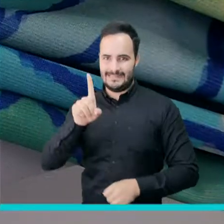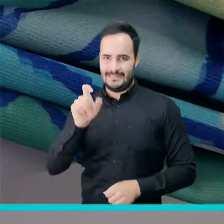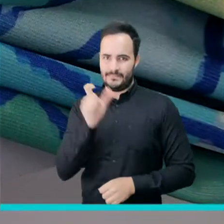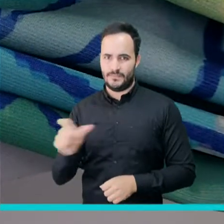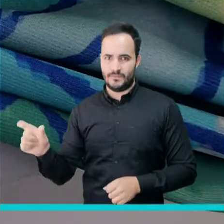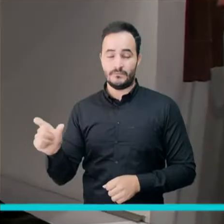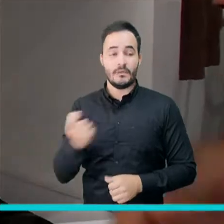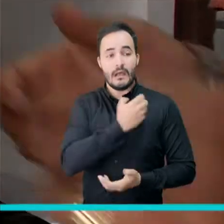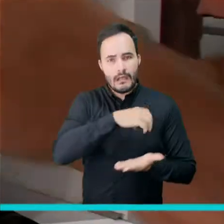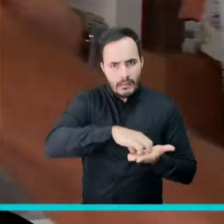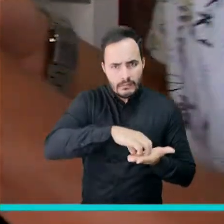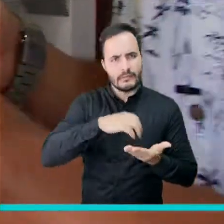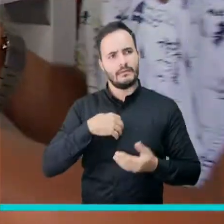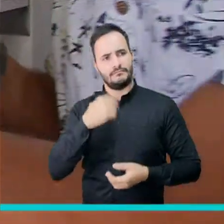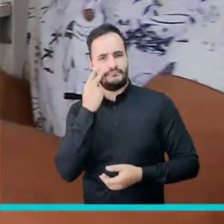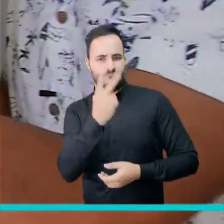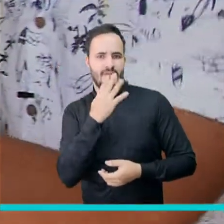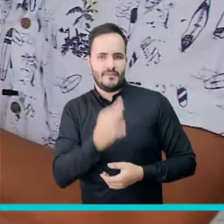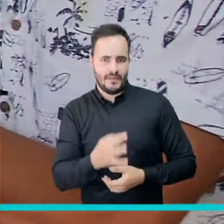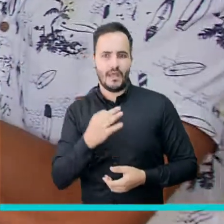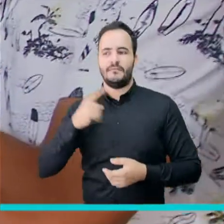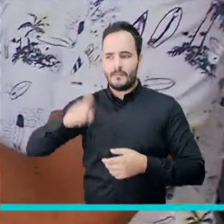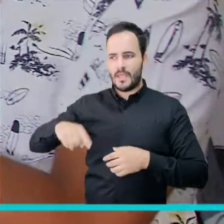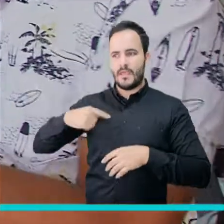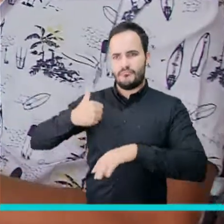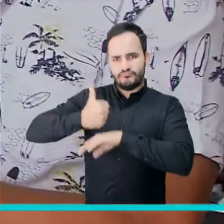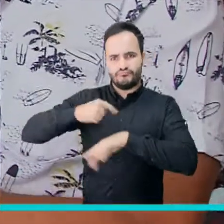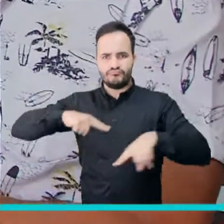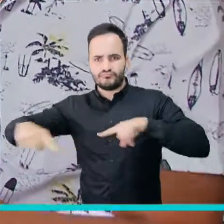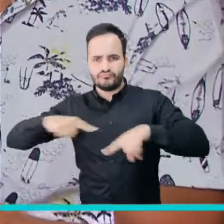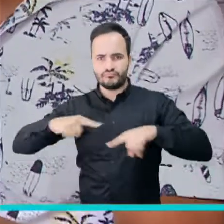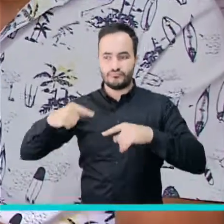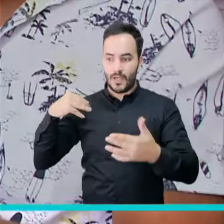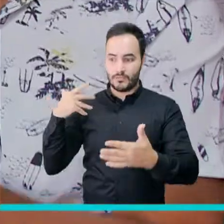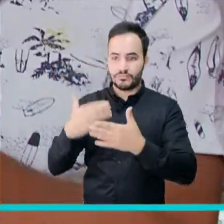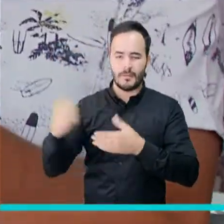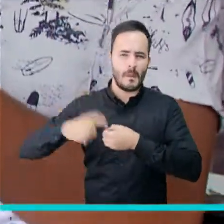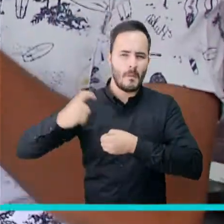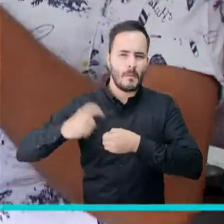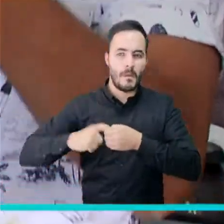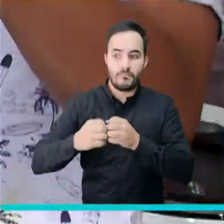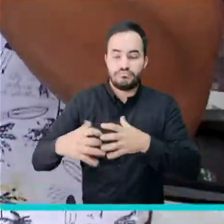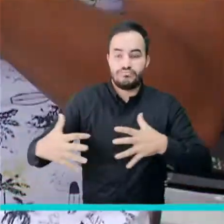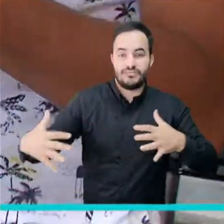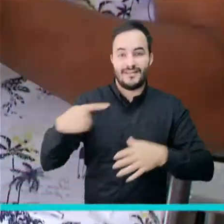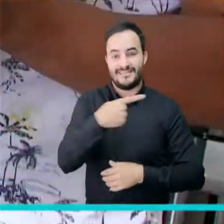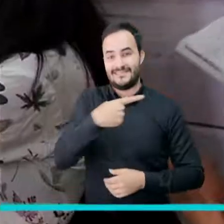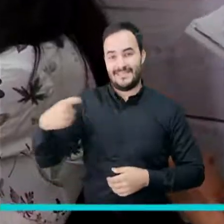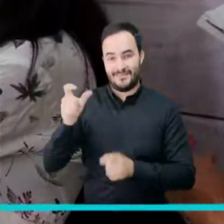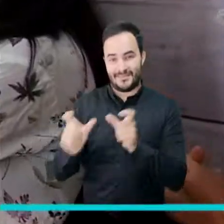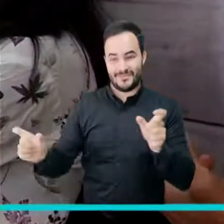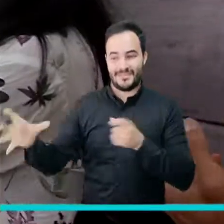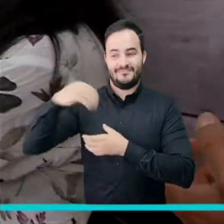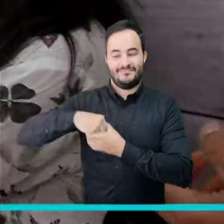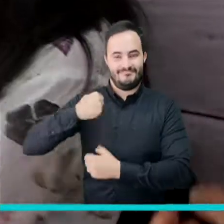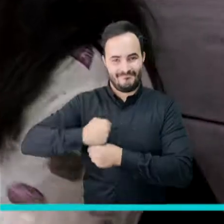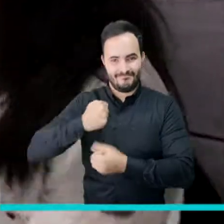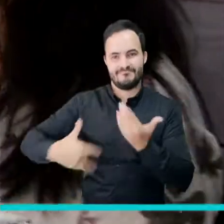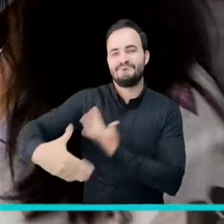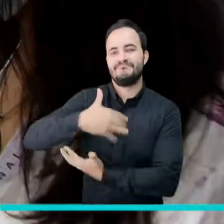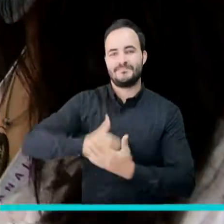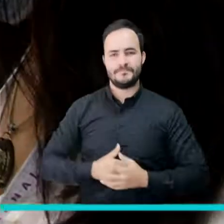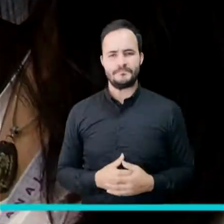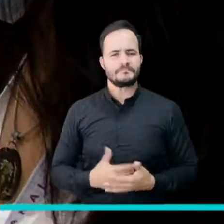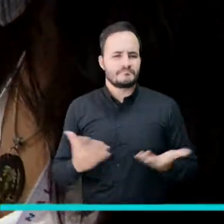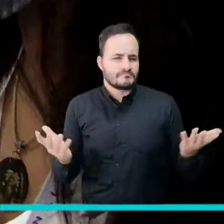Alcaldía y a la buena administración que hemos tenido, a hoy tenemos 100 colaboradores. Y acá sí